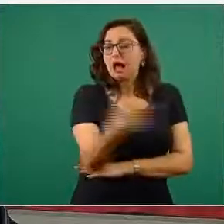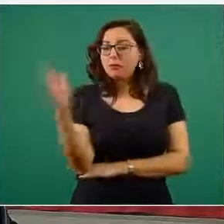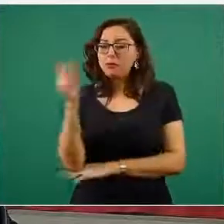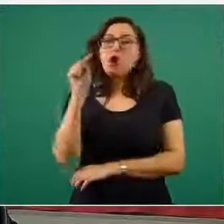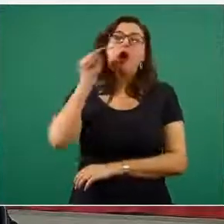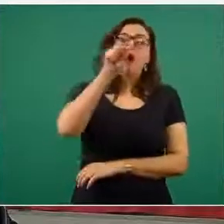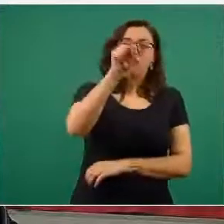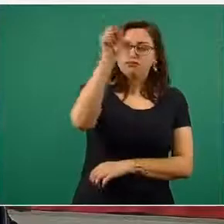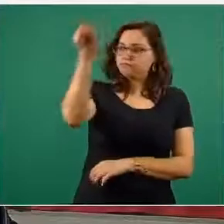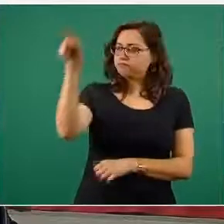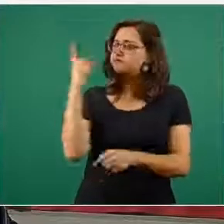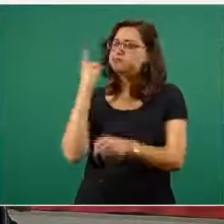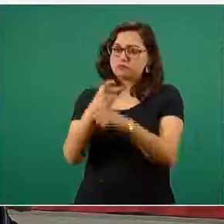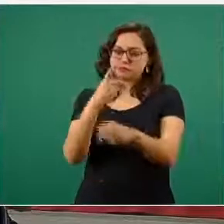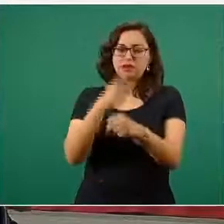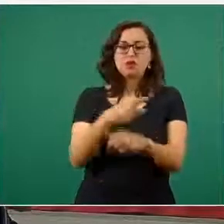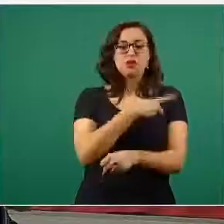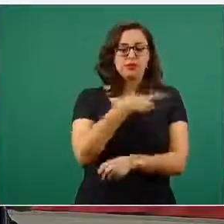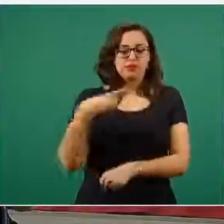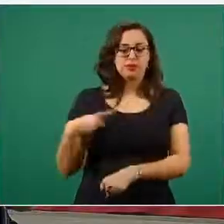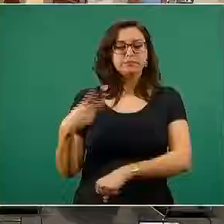y remotas.